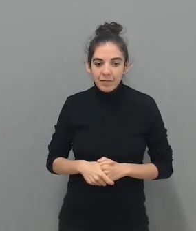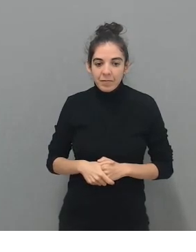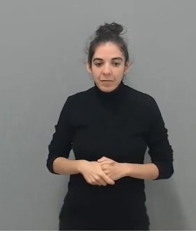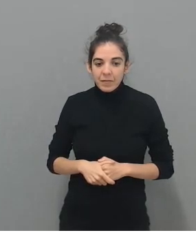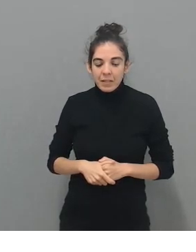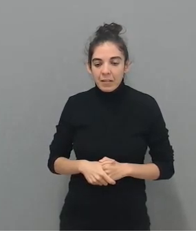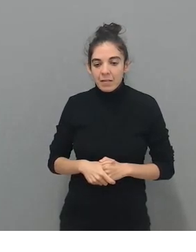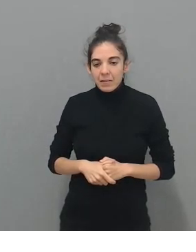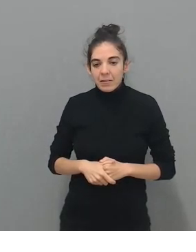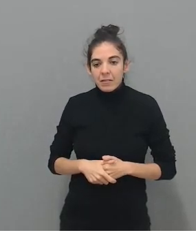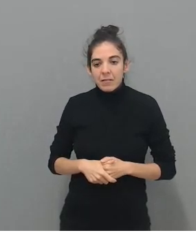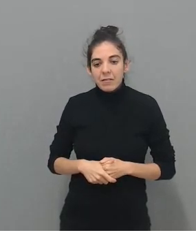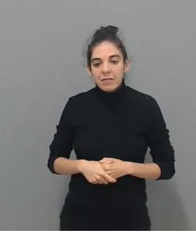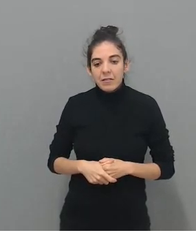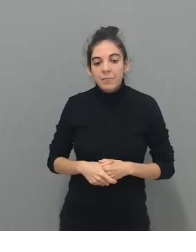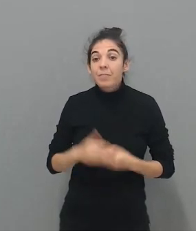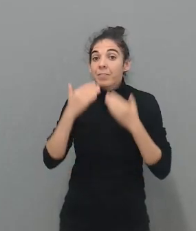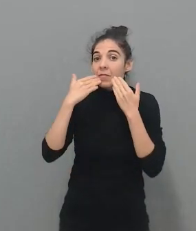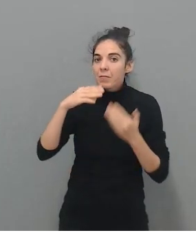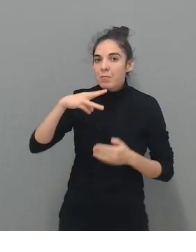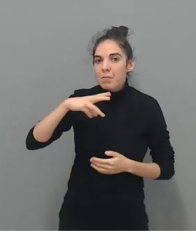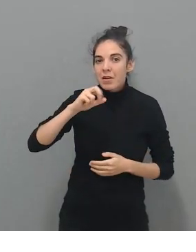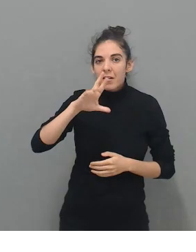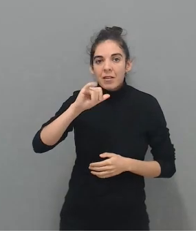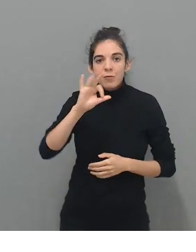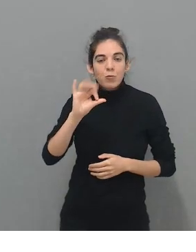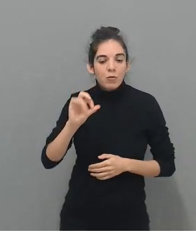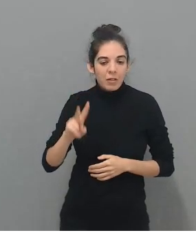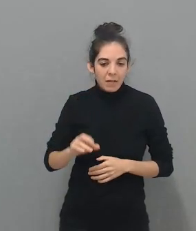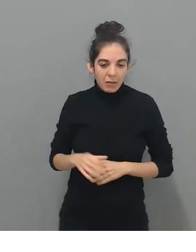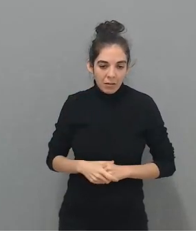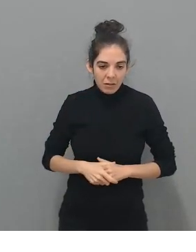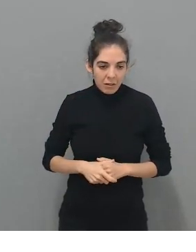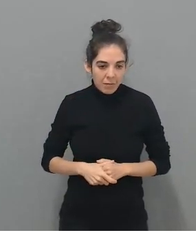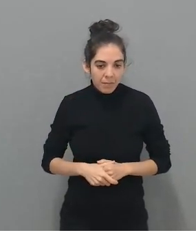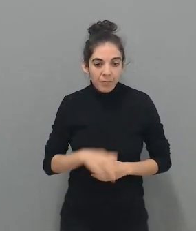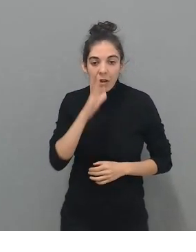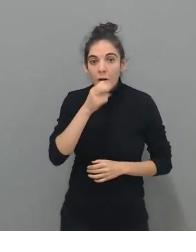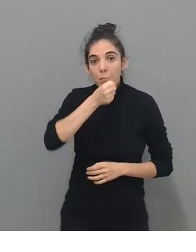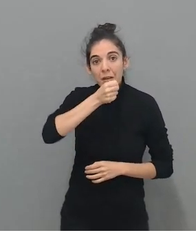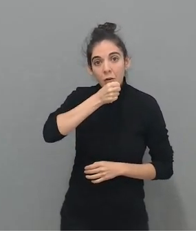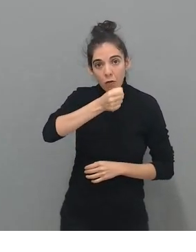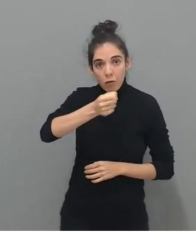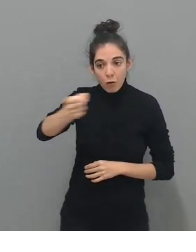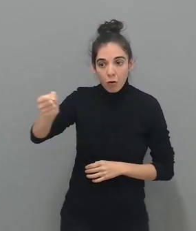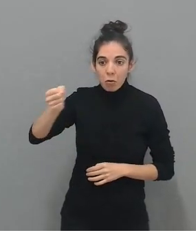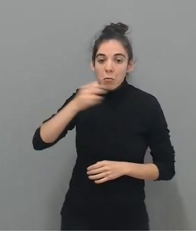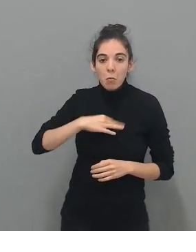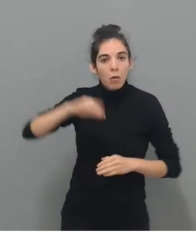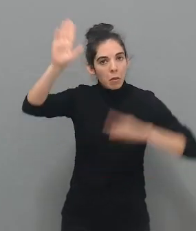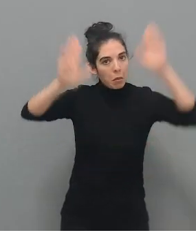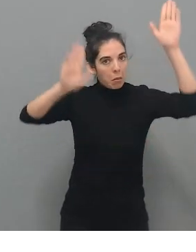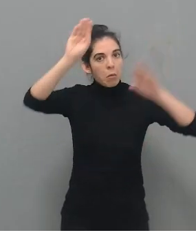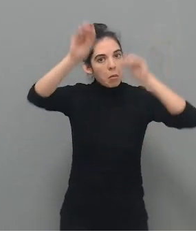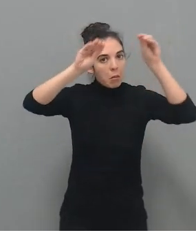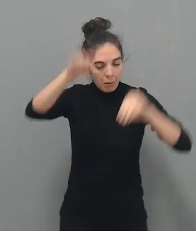Bueno, muchísimas gracias María Jesús. Vamos a pasar un micrófono para aquellas personas que quieran plantear alguna cuestión,